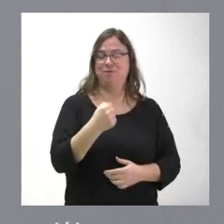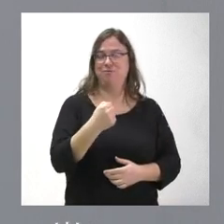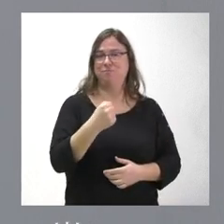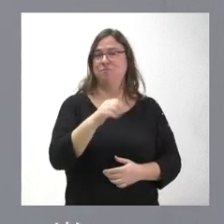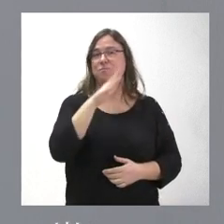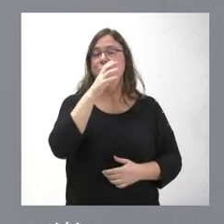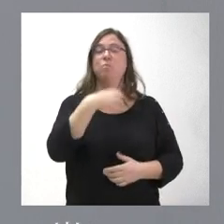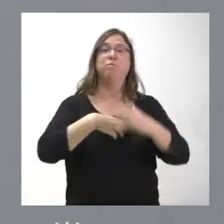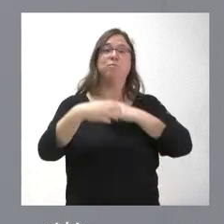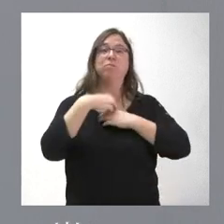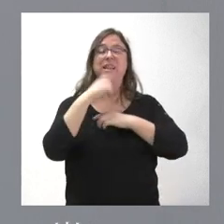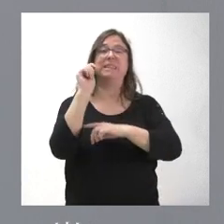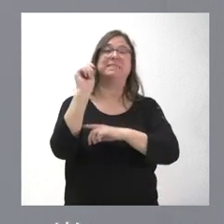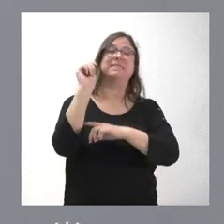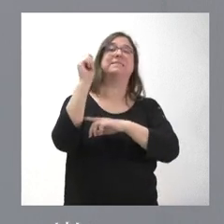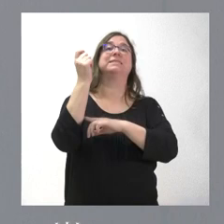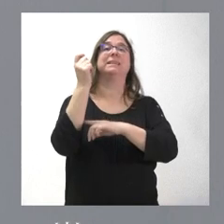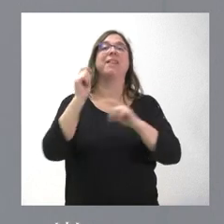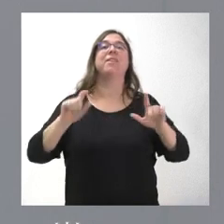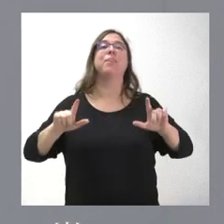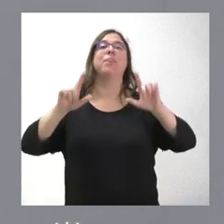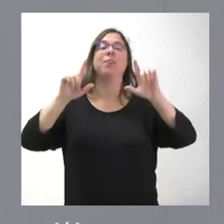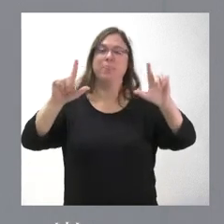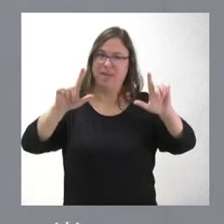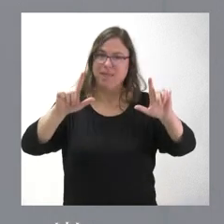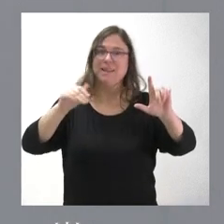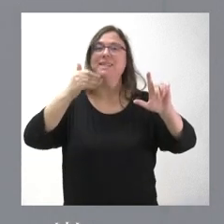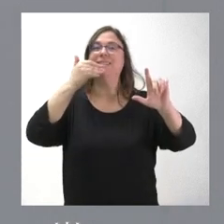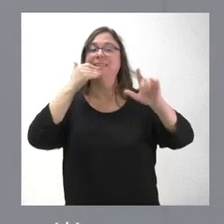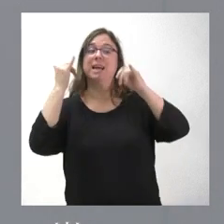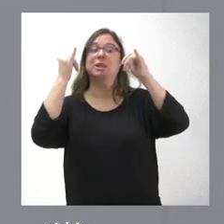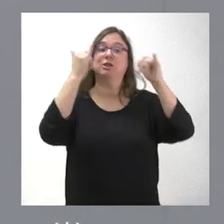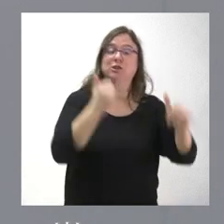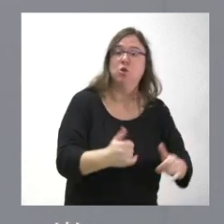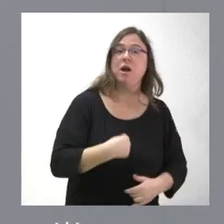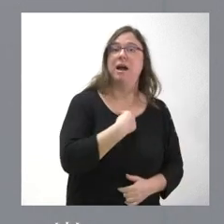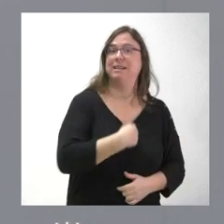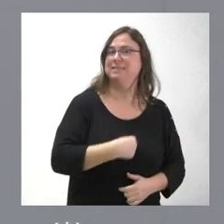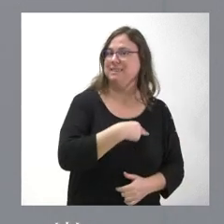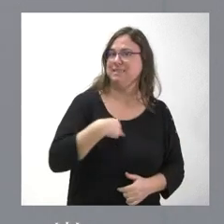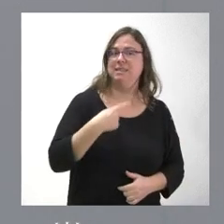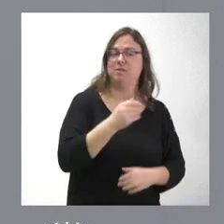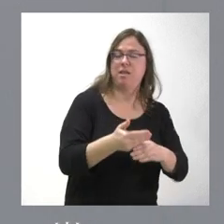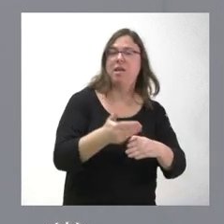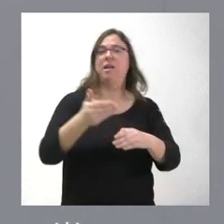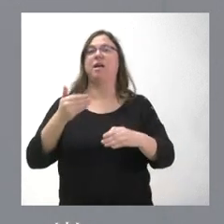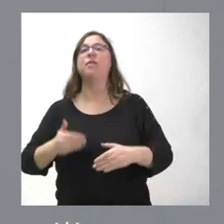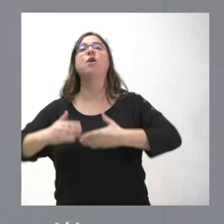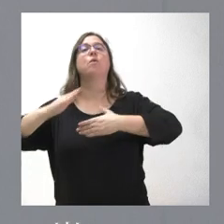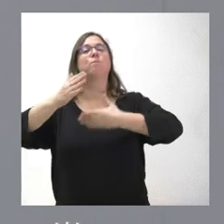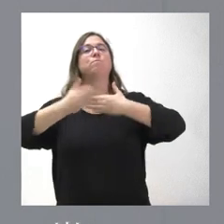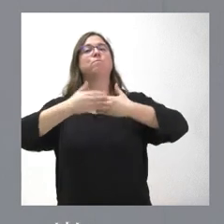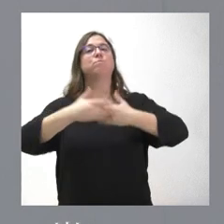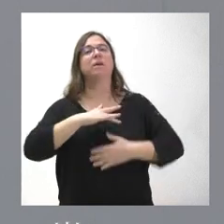razones no pueda culminarlo, puede ganar el título de jubileo sin llegar a Santiago de Compostela y lo hace ante la puerta del perdón